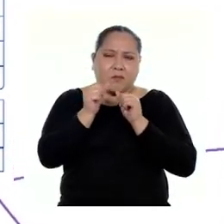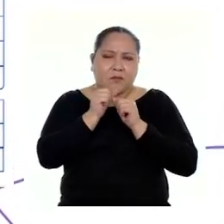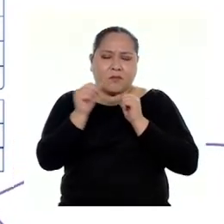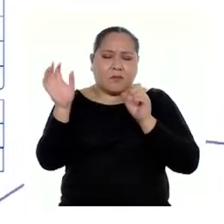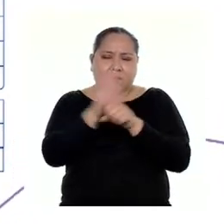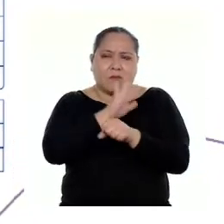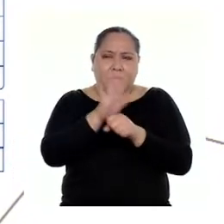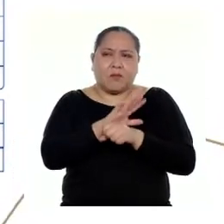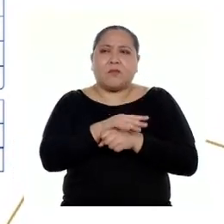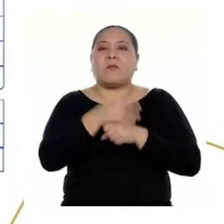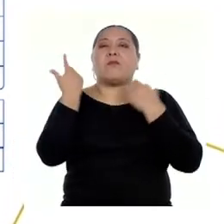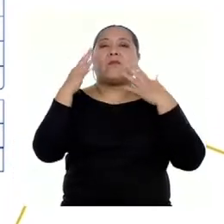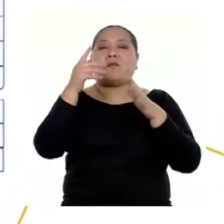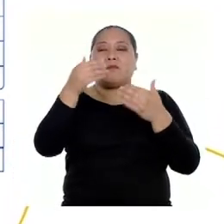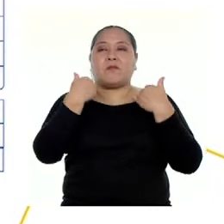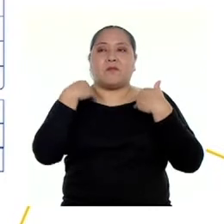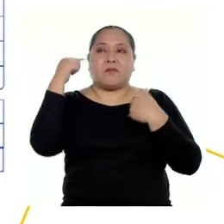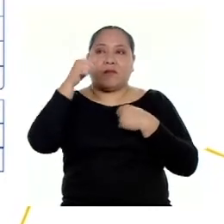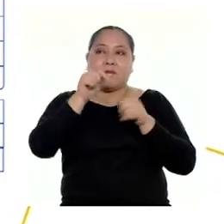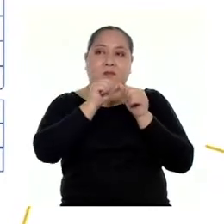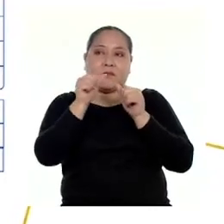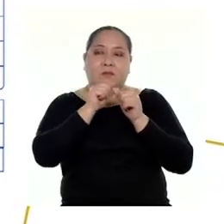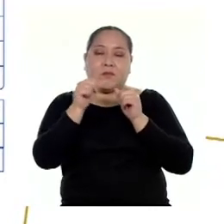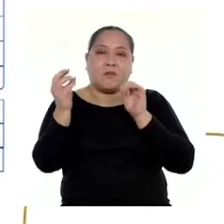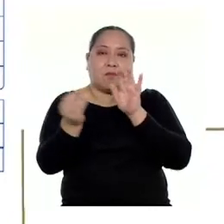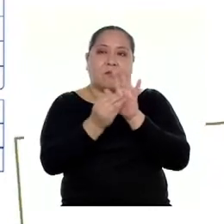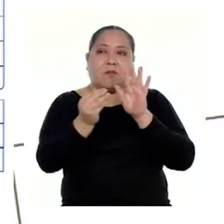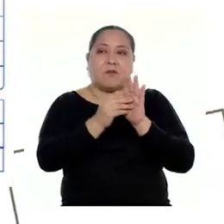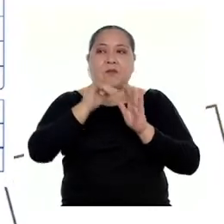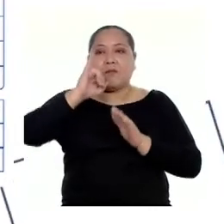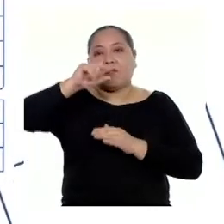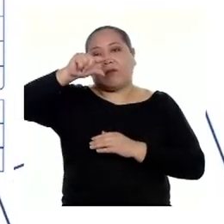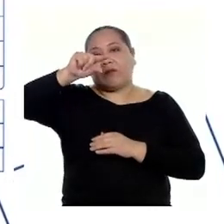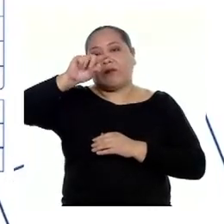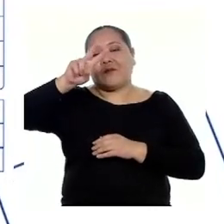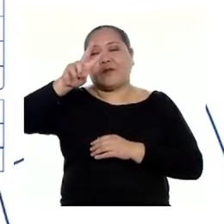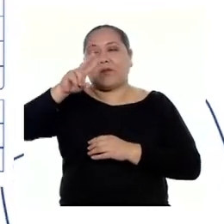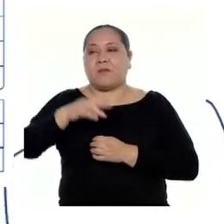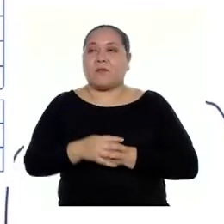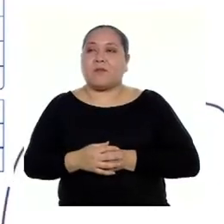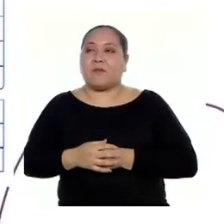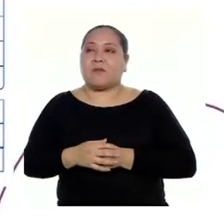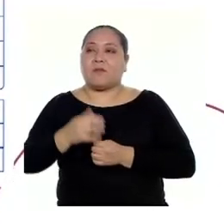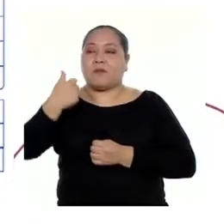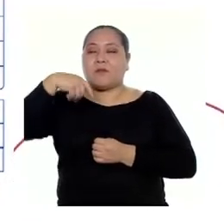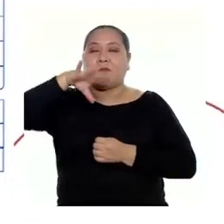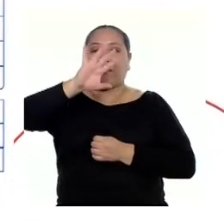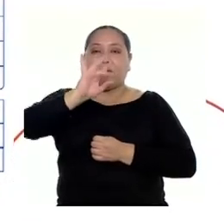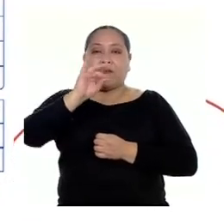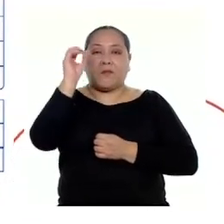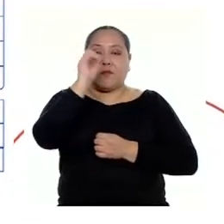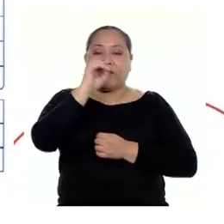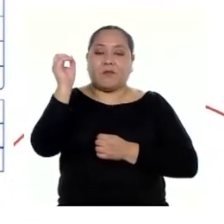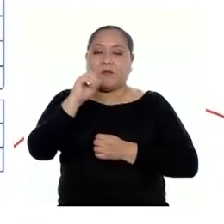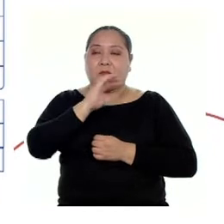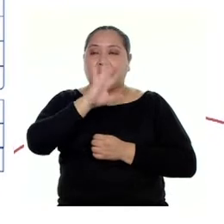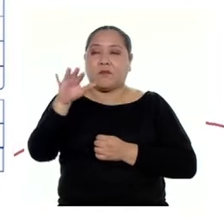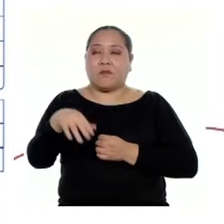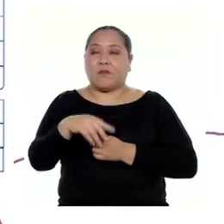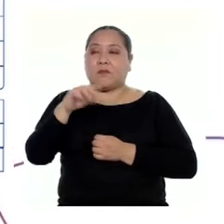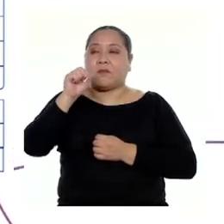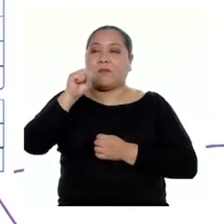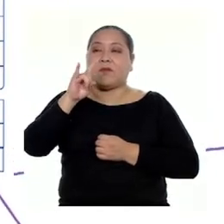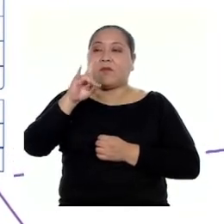Ahora que tenemos este valor, debemos agregarle el IGB, que será el 18% del subtotal.